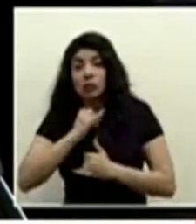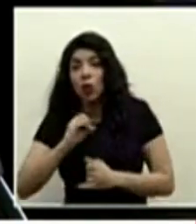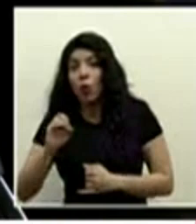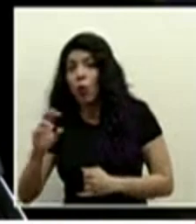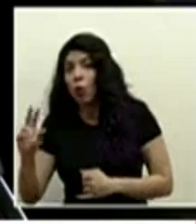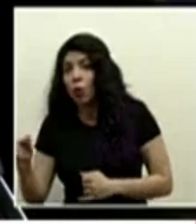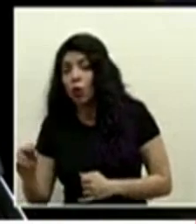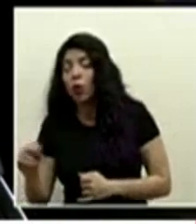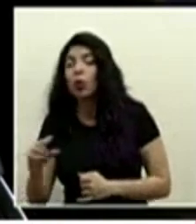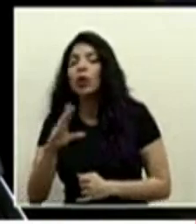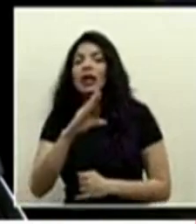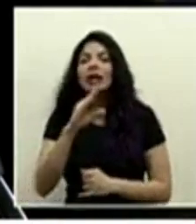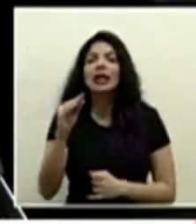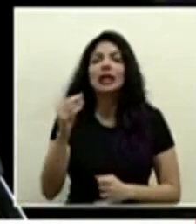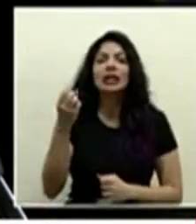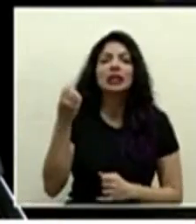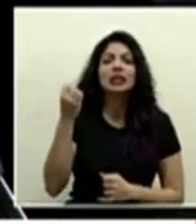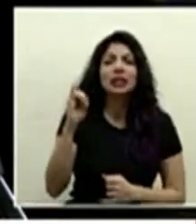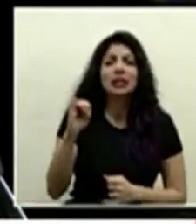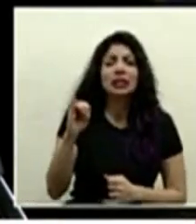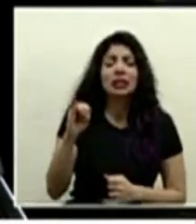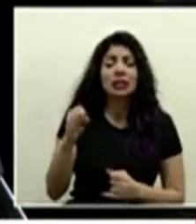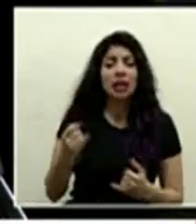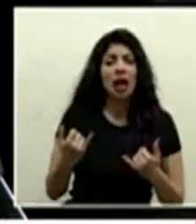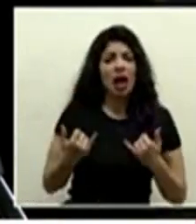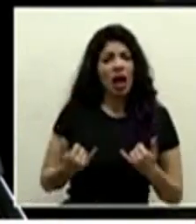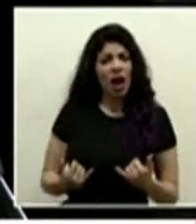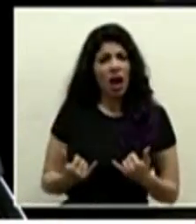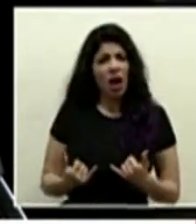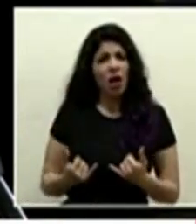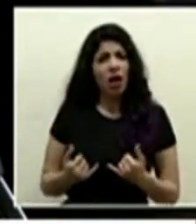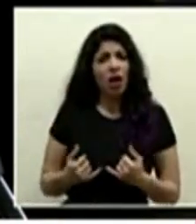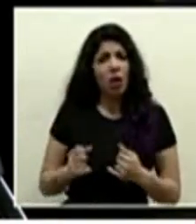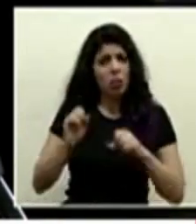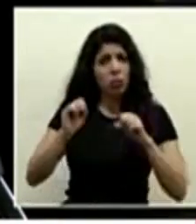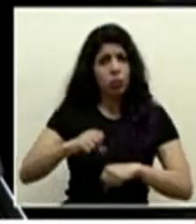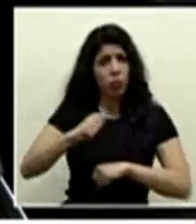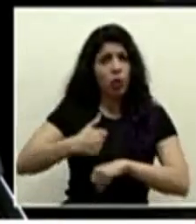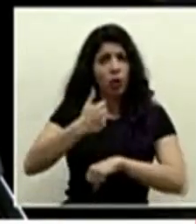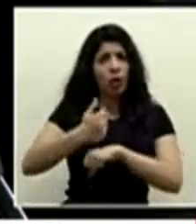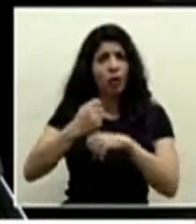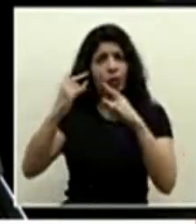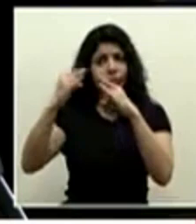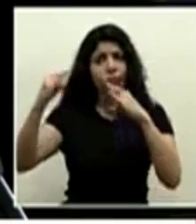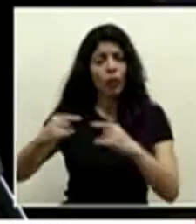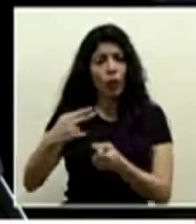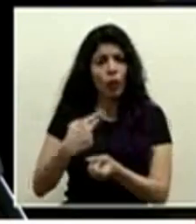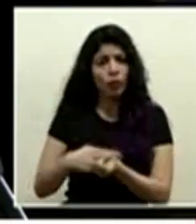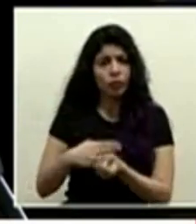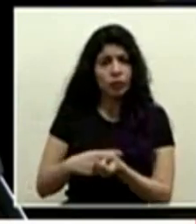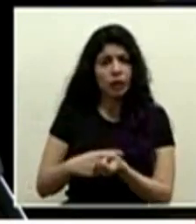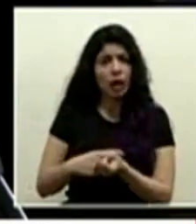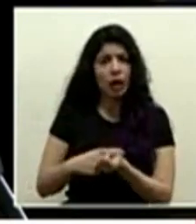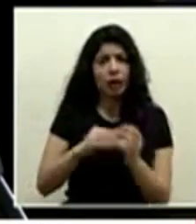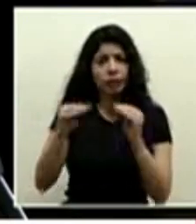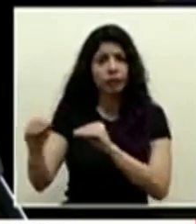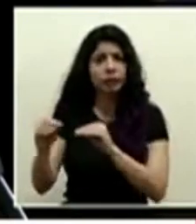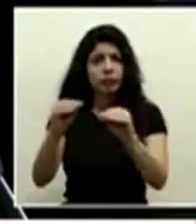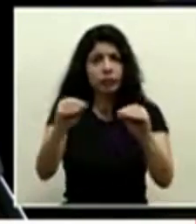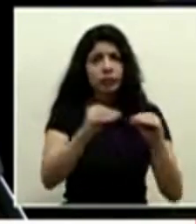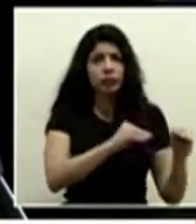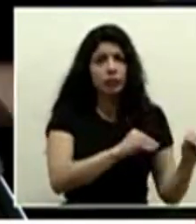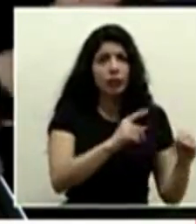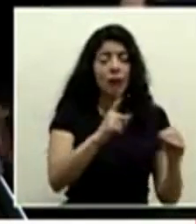y si precisamente estamos en capacidad de tener que instalar hospitales móviles o modulares para poder atender la